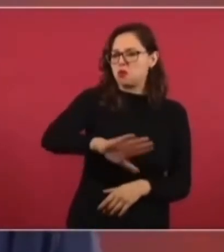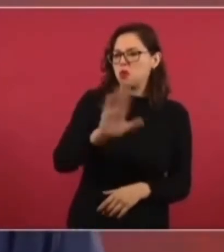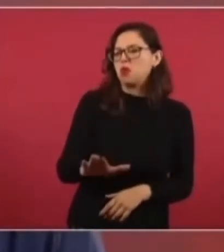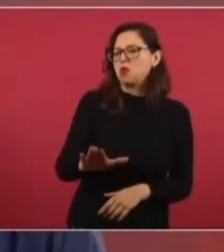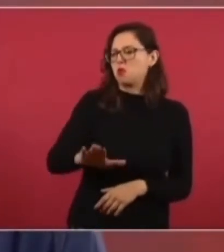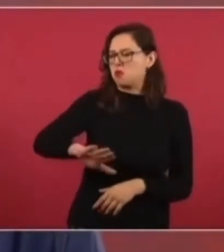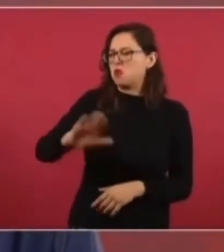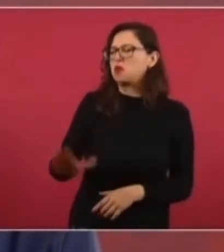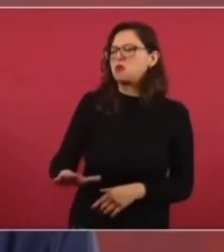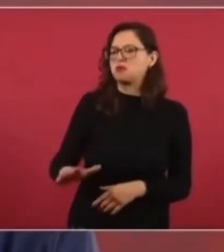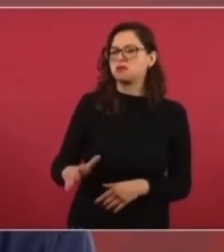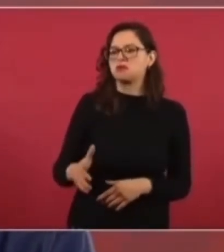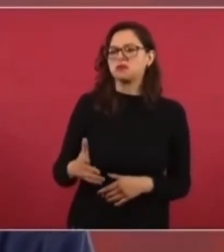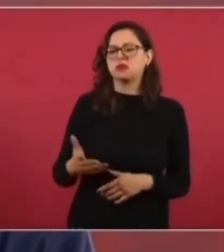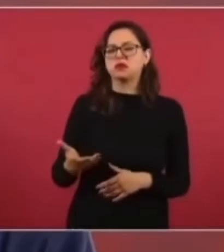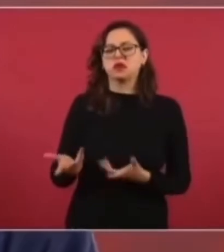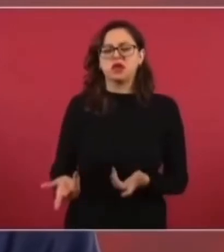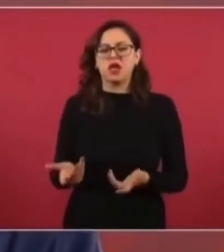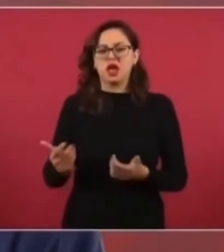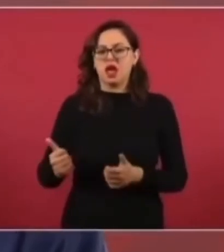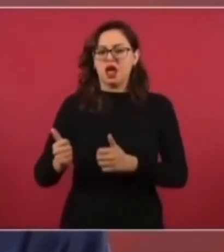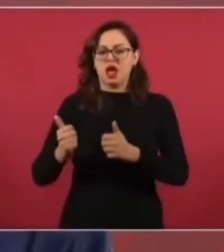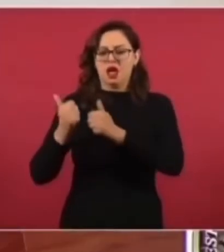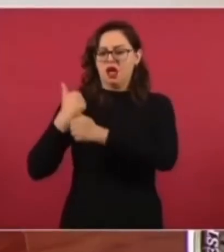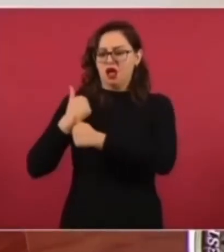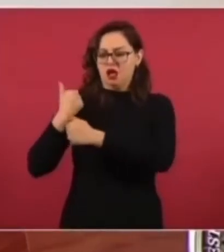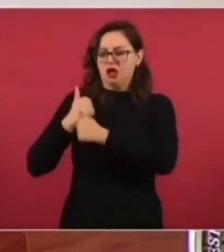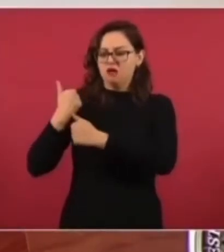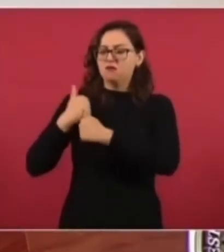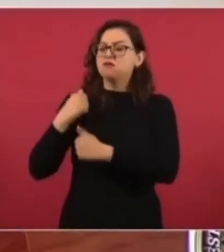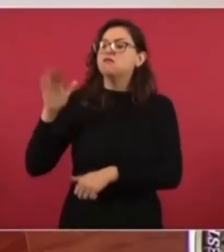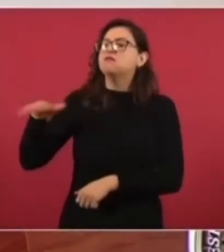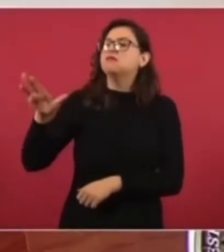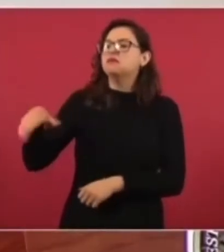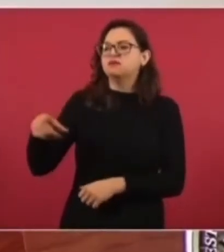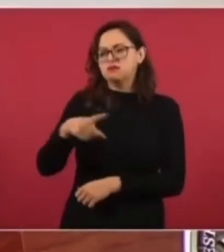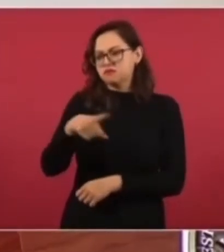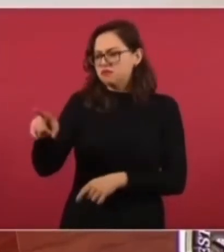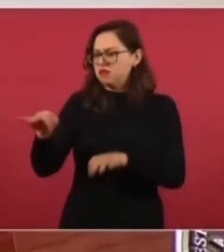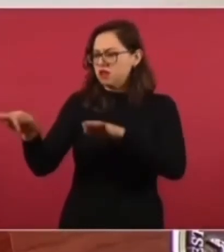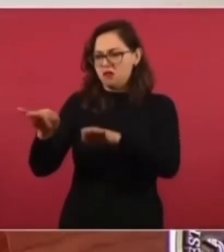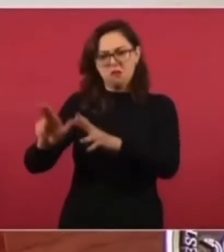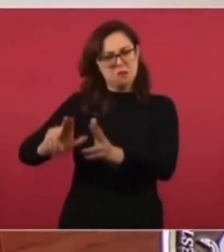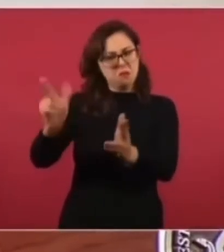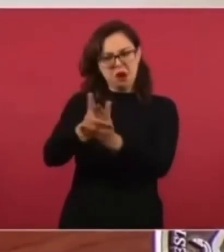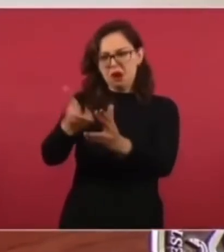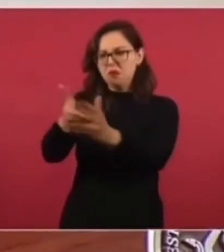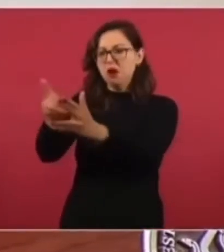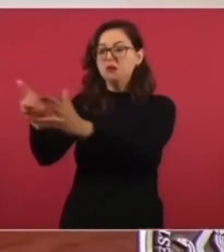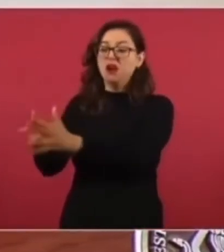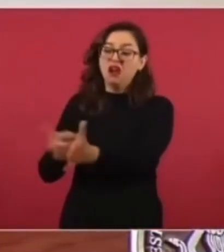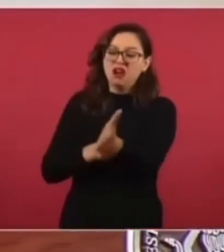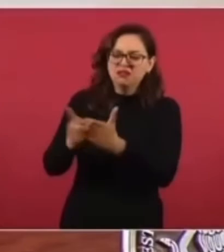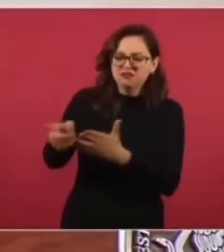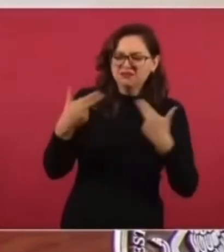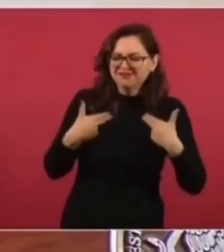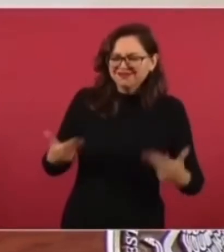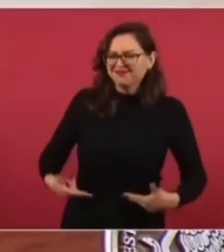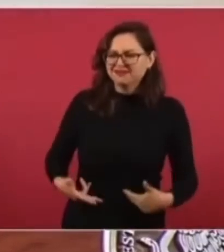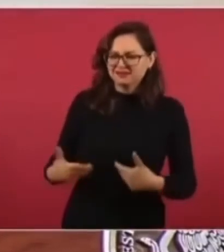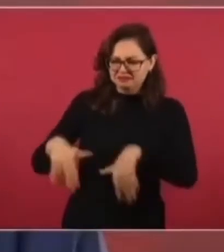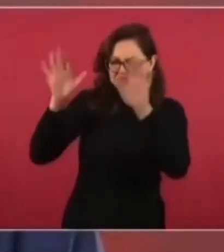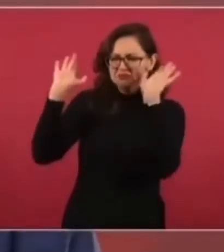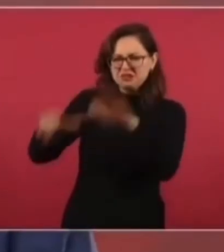altos mandos del Ejército, ustedes hagan su trabajo y nosotros nos encargamos de los derechos humanos?